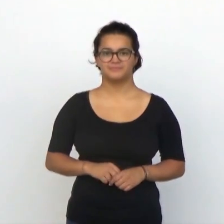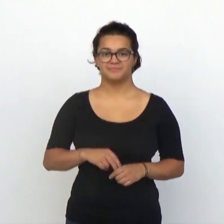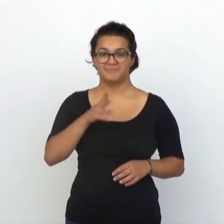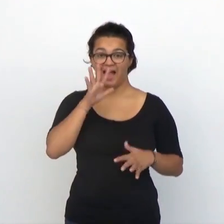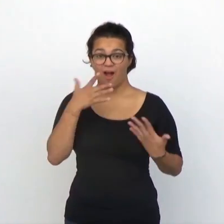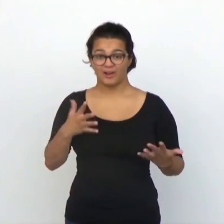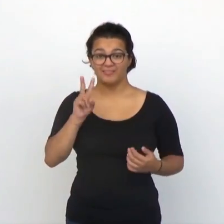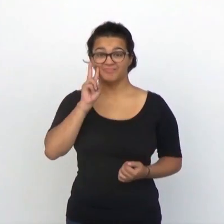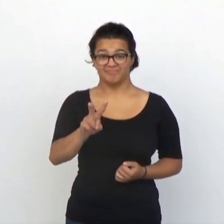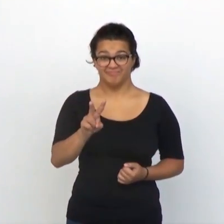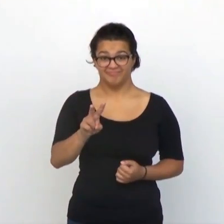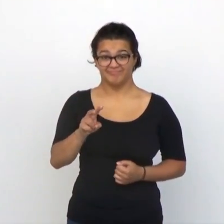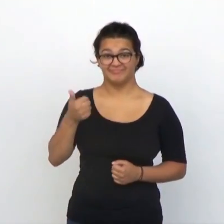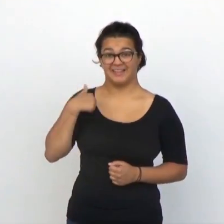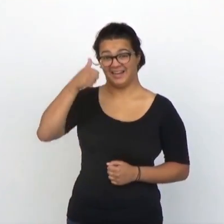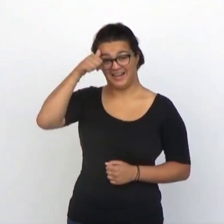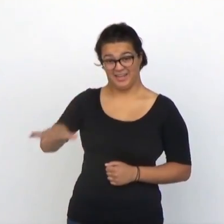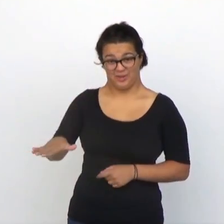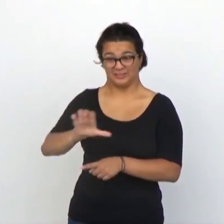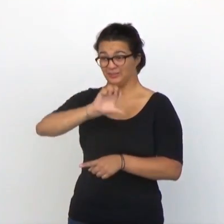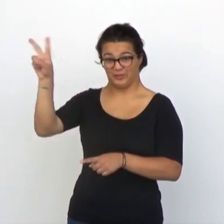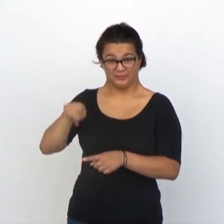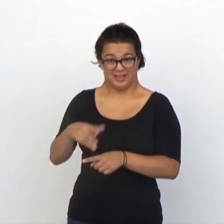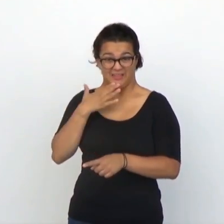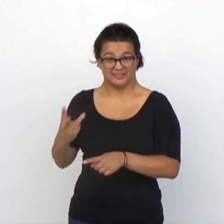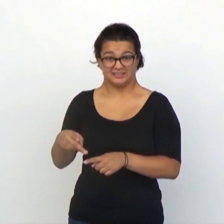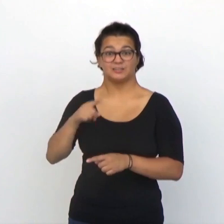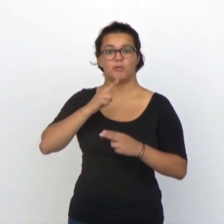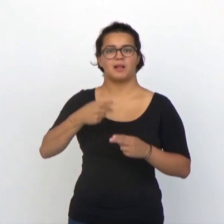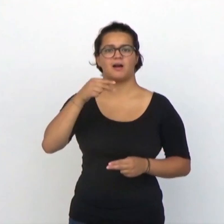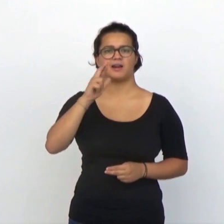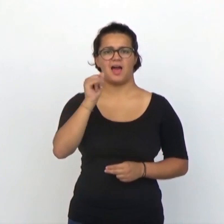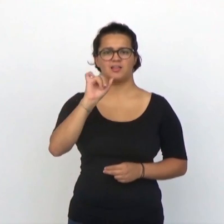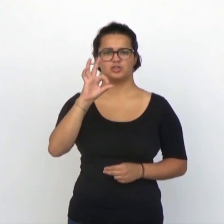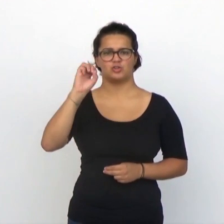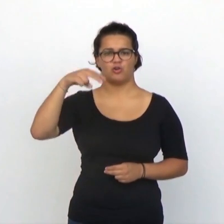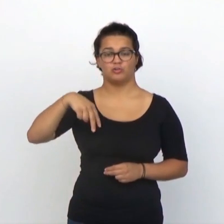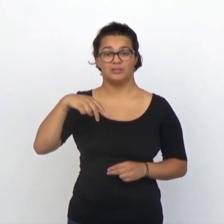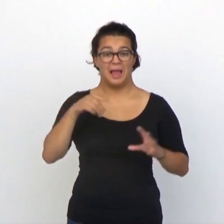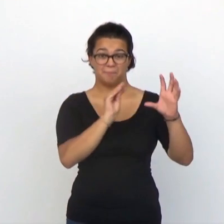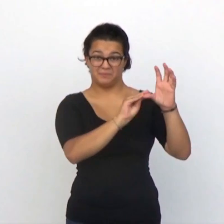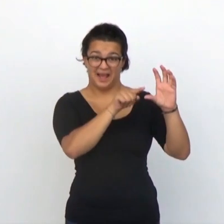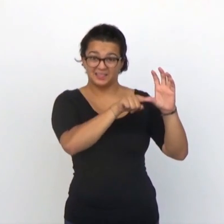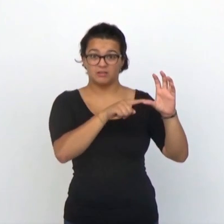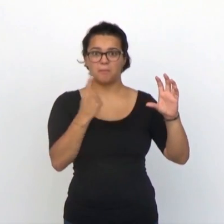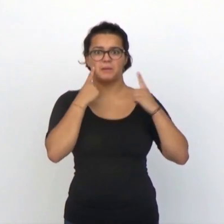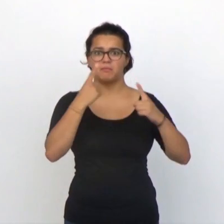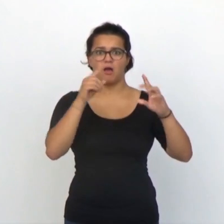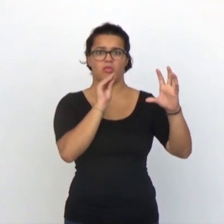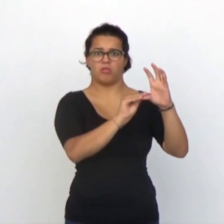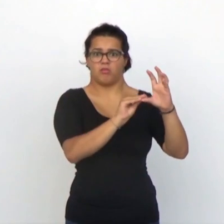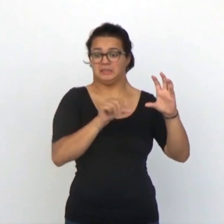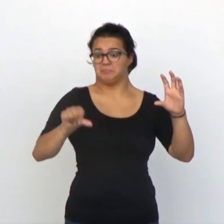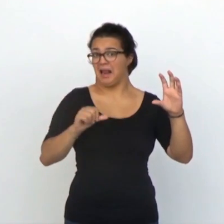Vamos ahora a ver el momento en el que a Grayson este niño estadounidense de tres años se le activó por primera vez el implante